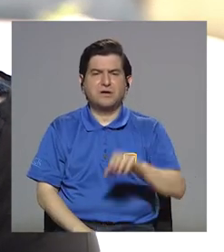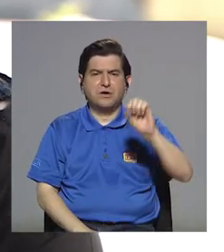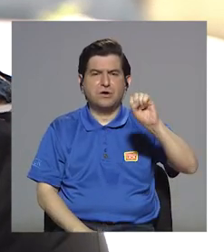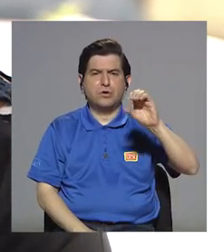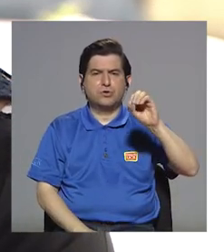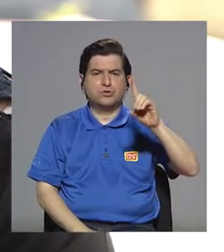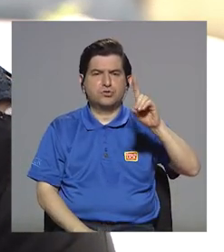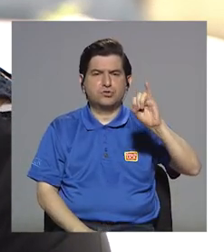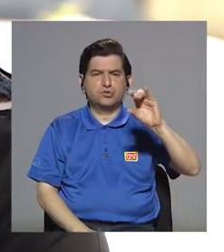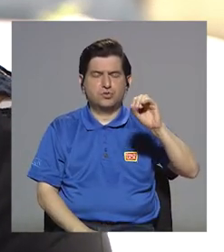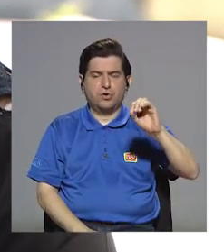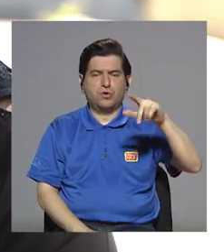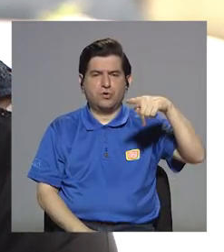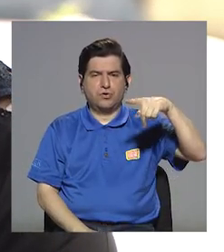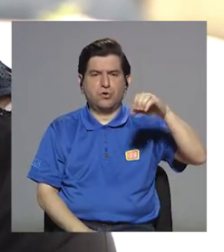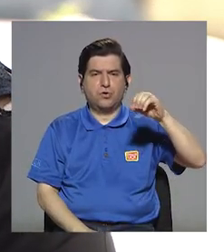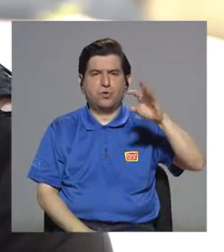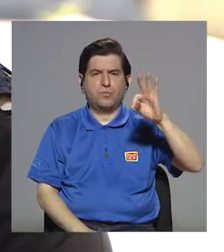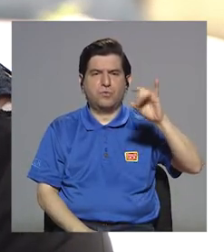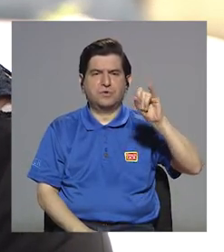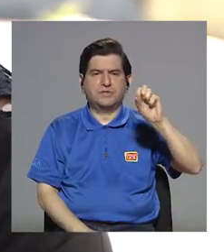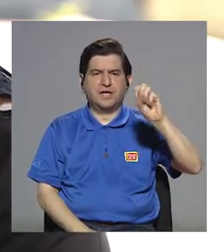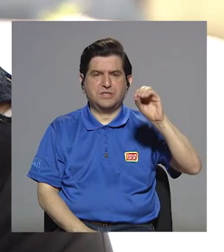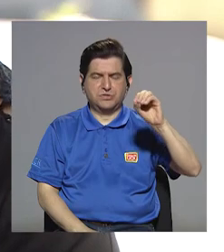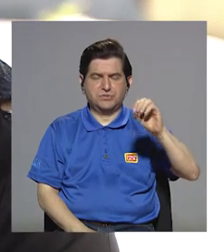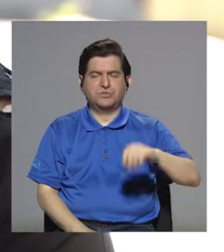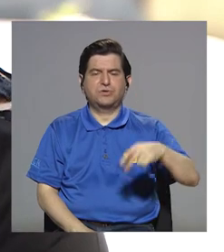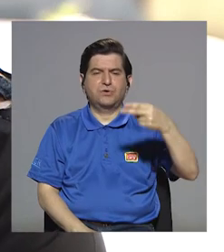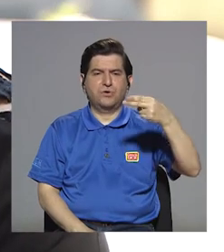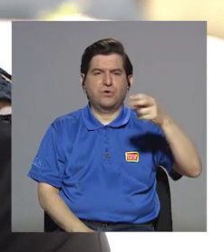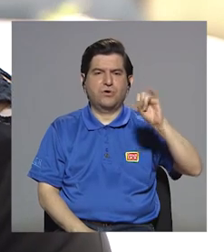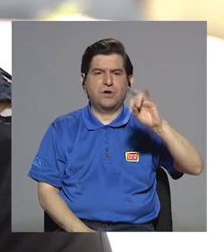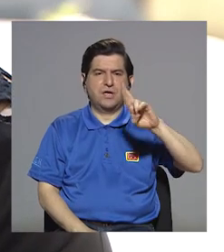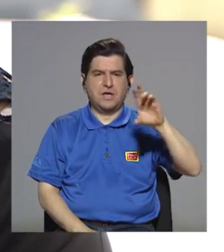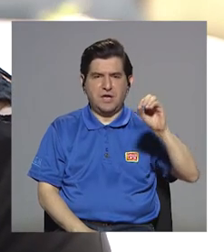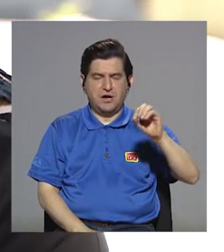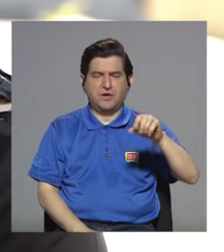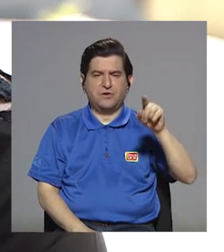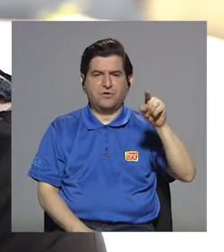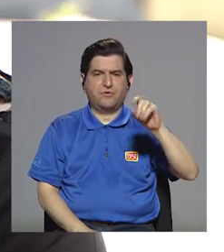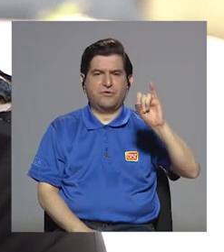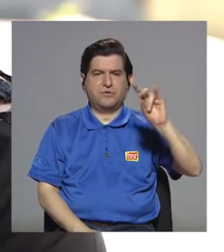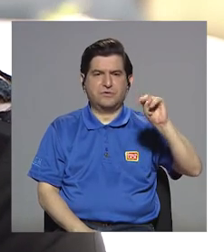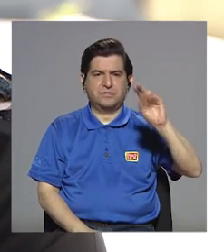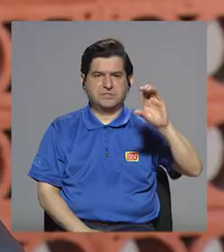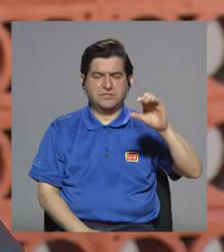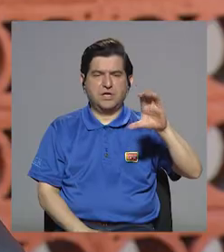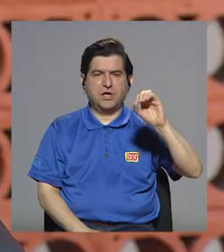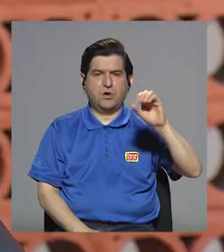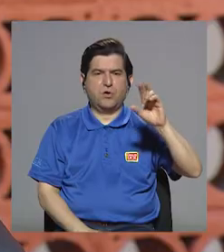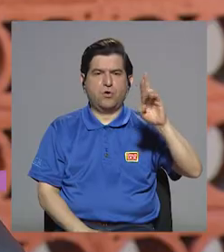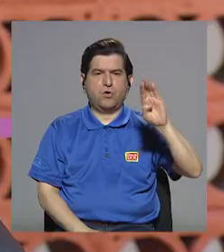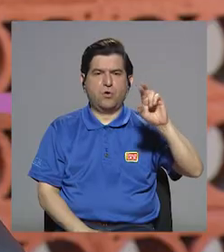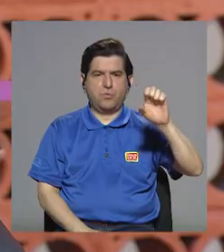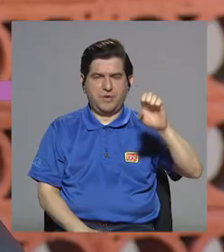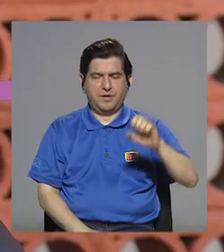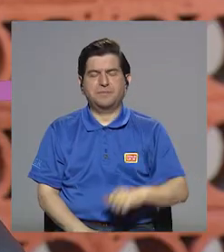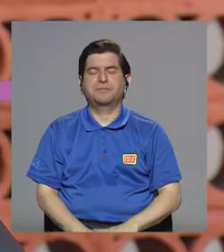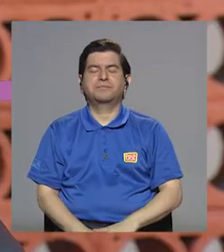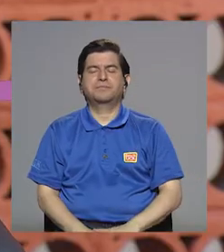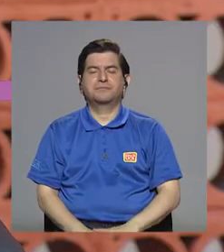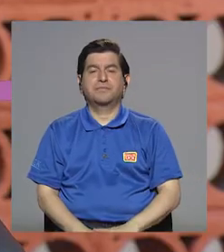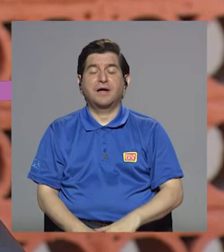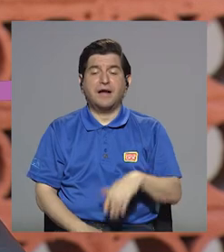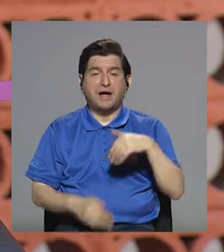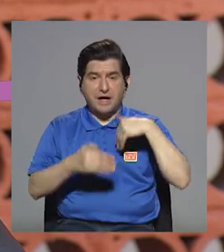calcio, hierro, que es como lo más importante a nivel nutricional y sin y cobre también en este momento lo tenemos. Ok, ok. Entonces, bueno, vamos a